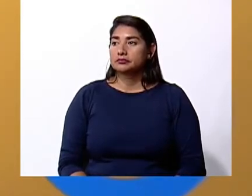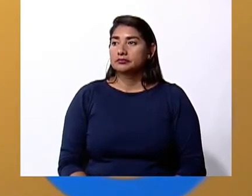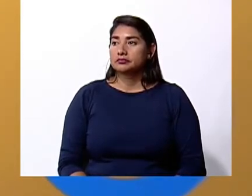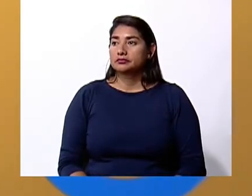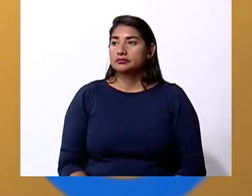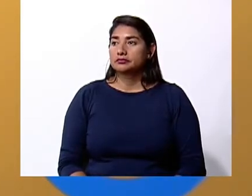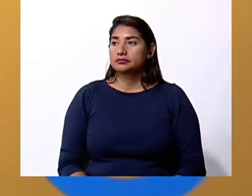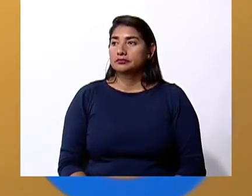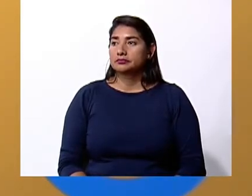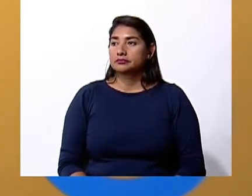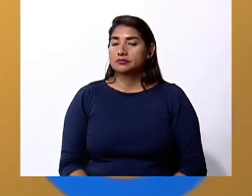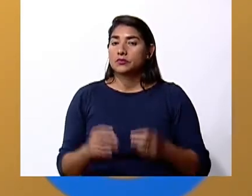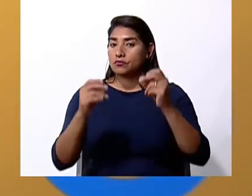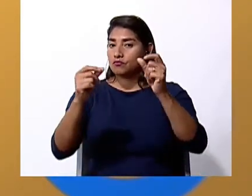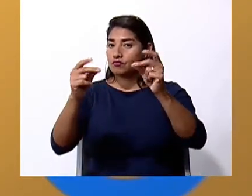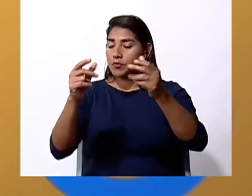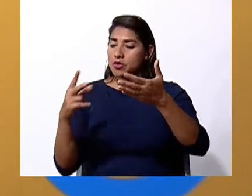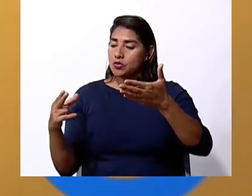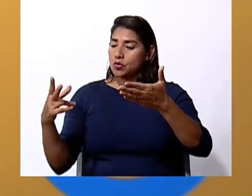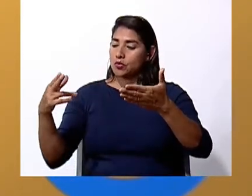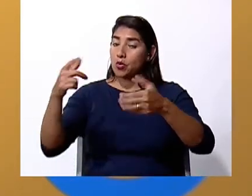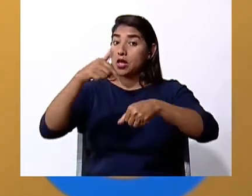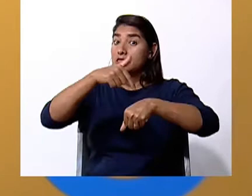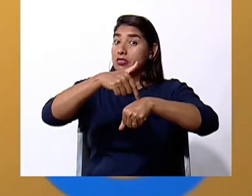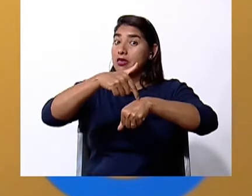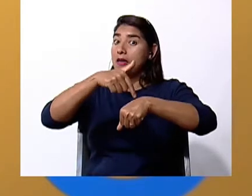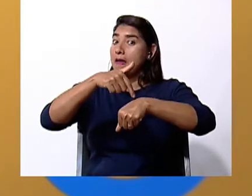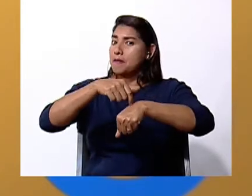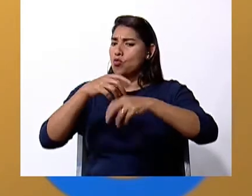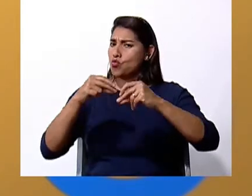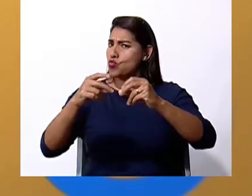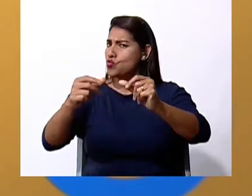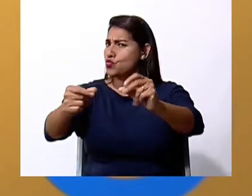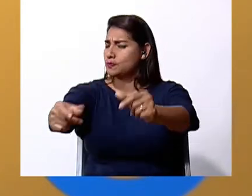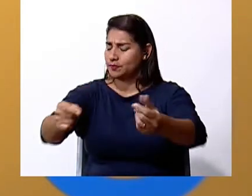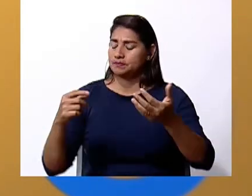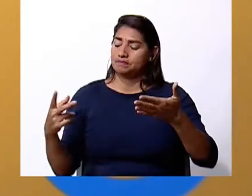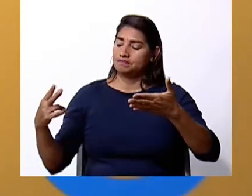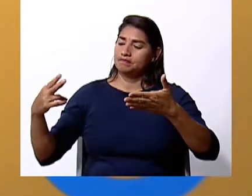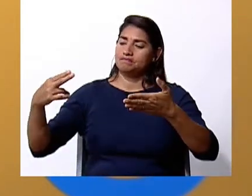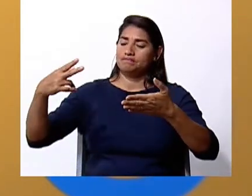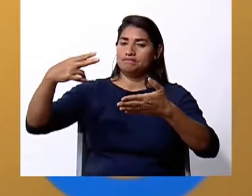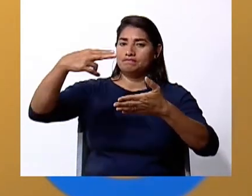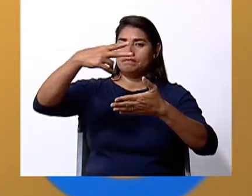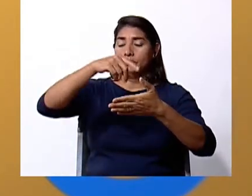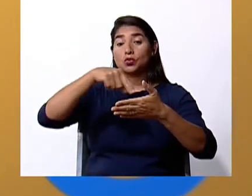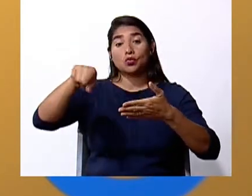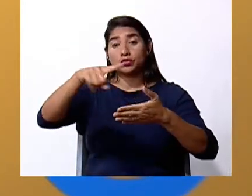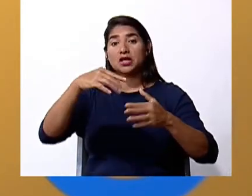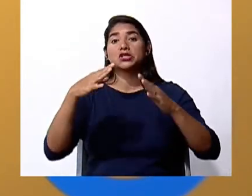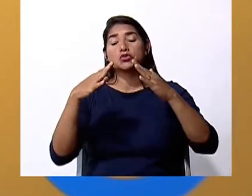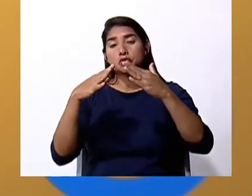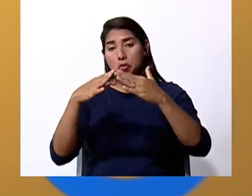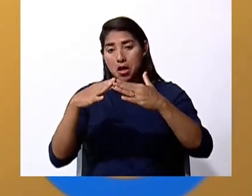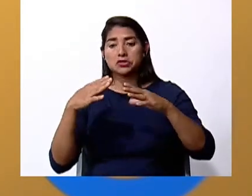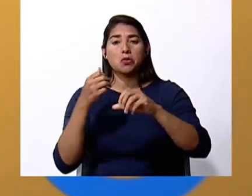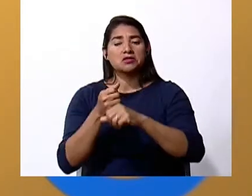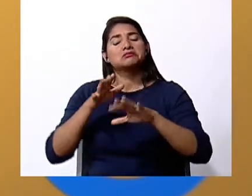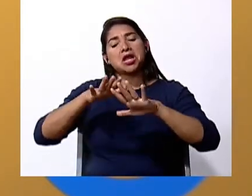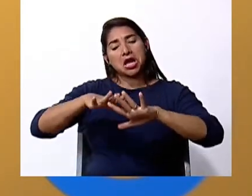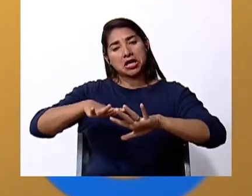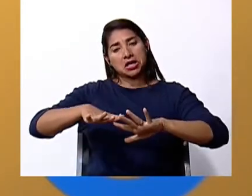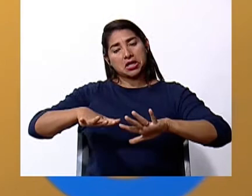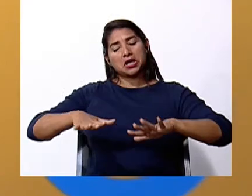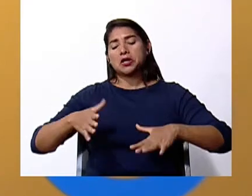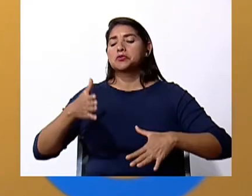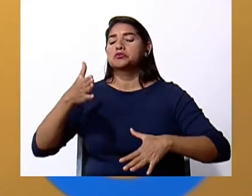Así lo hacemos rapidito porque aquí el tiempo corre. En la casa ustedes lo van a hacer más despacio